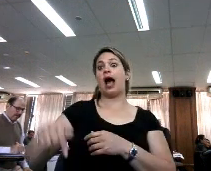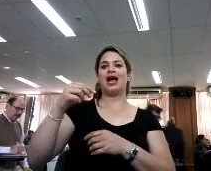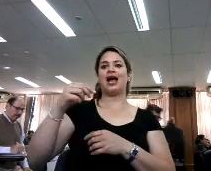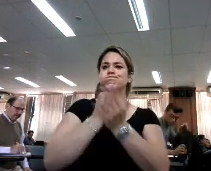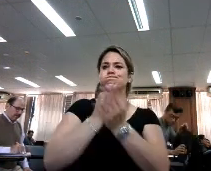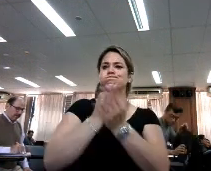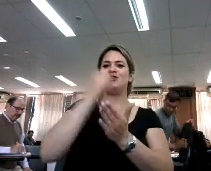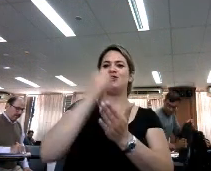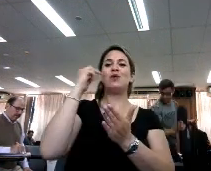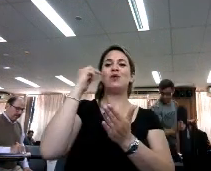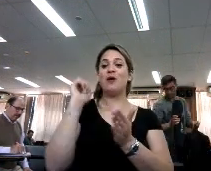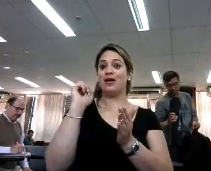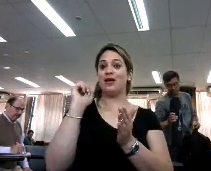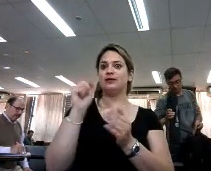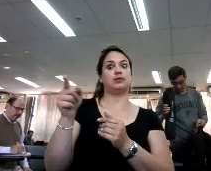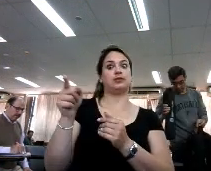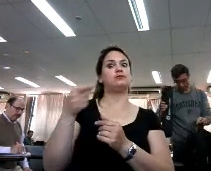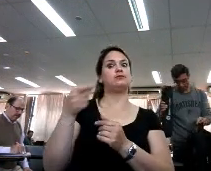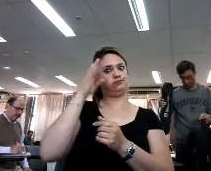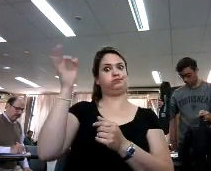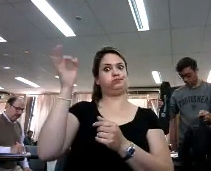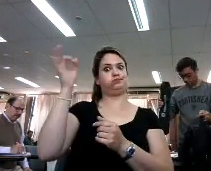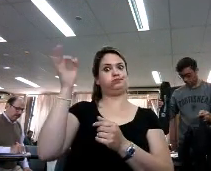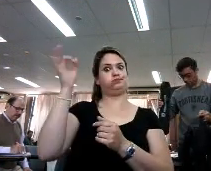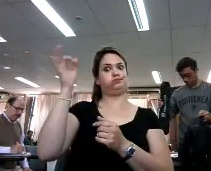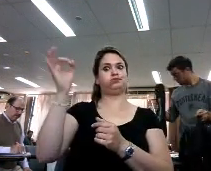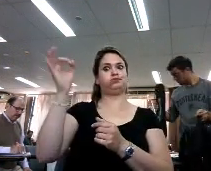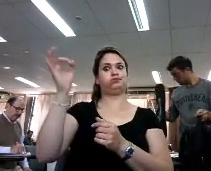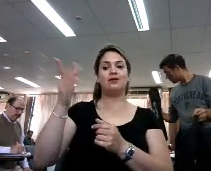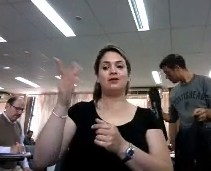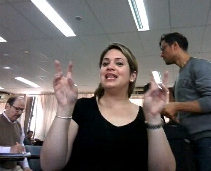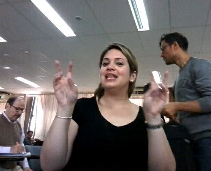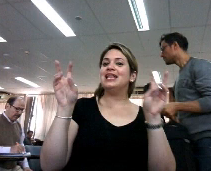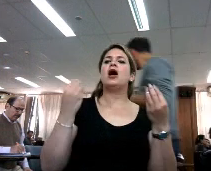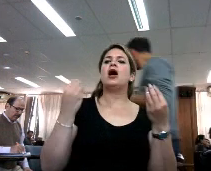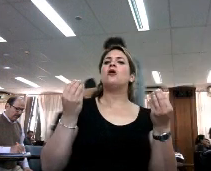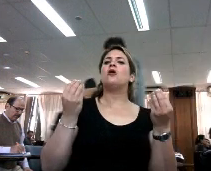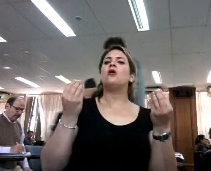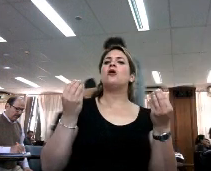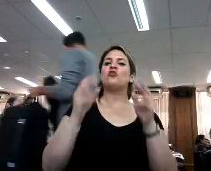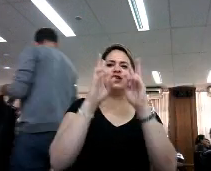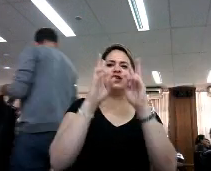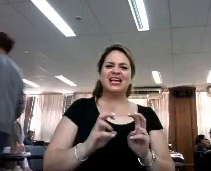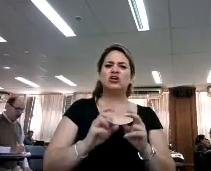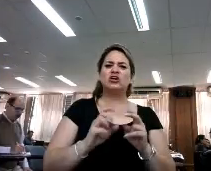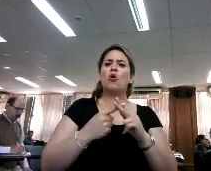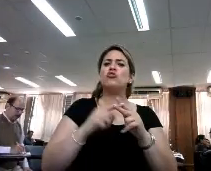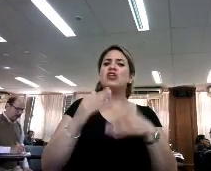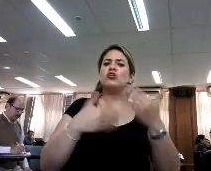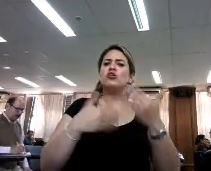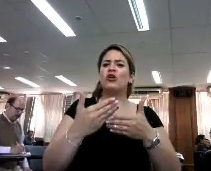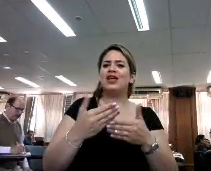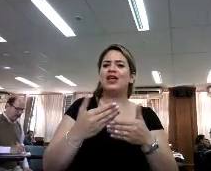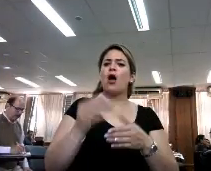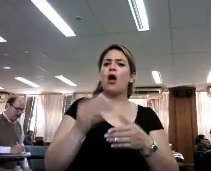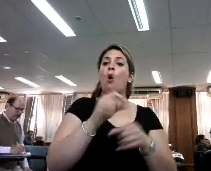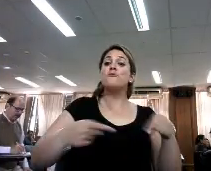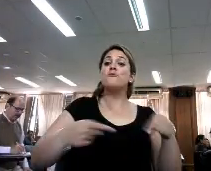una investigadora consagrada. El tema era, ¿cómo empiezo a investigar sobre esta tecnología, sobre este producto?